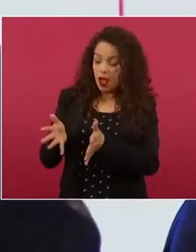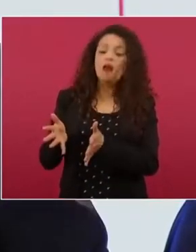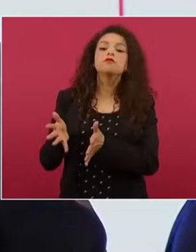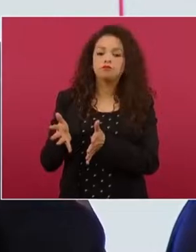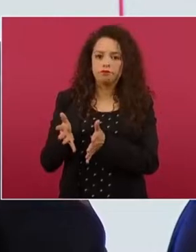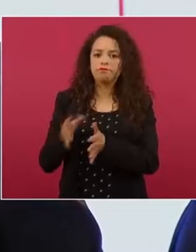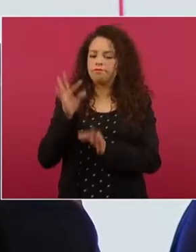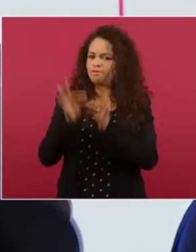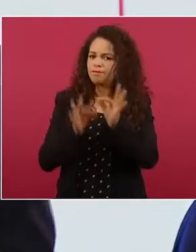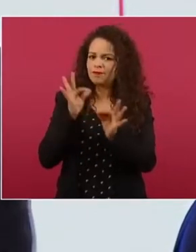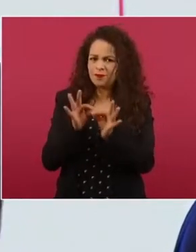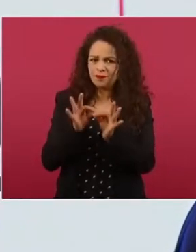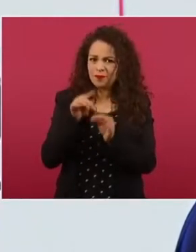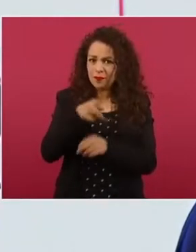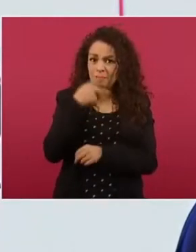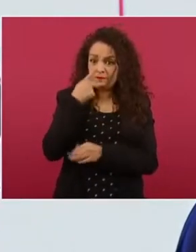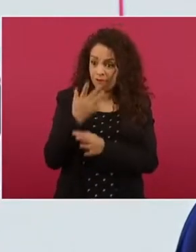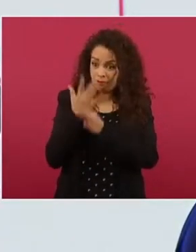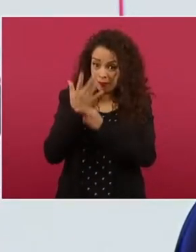estado.